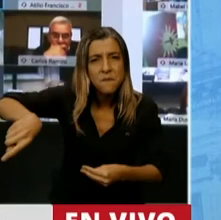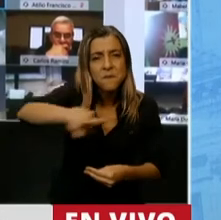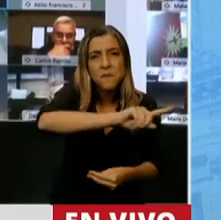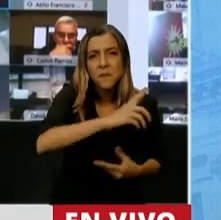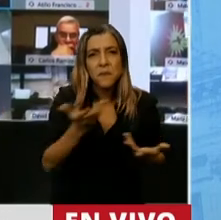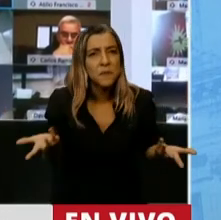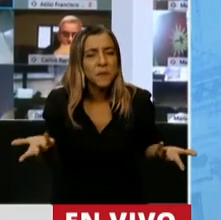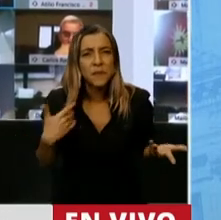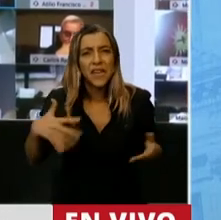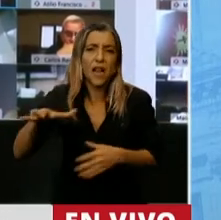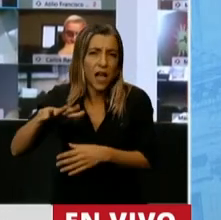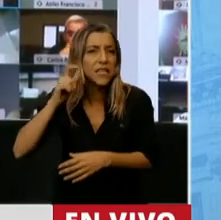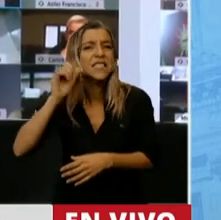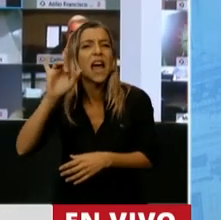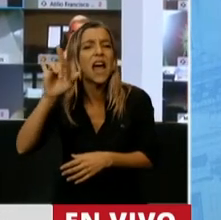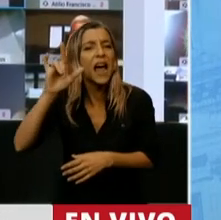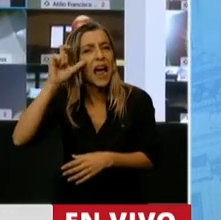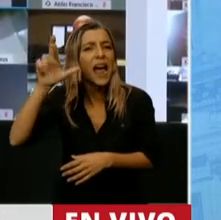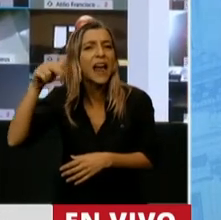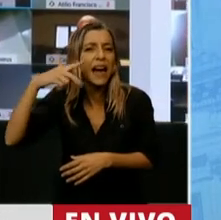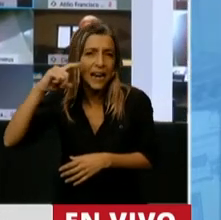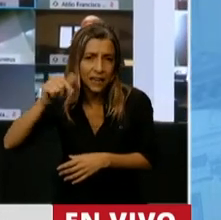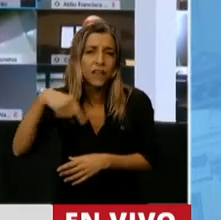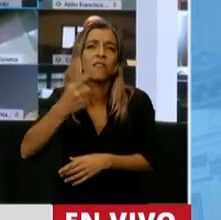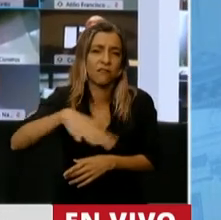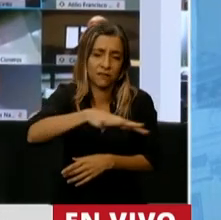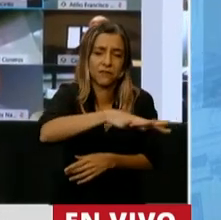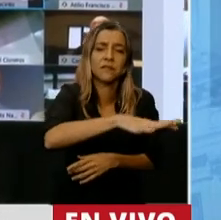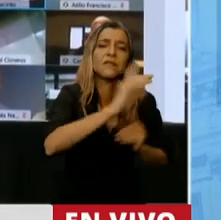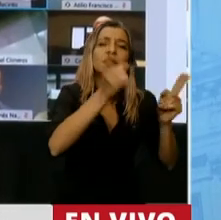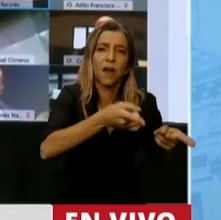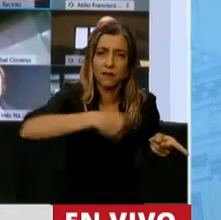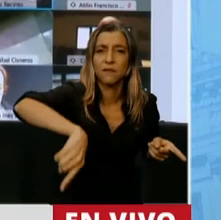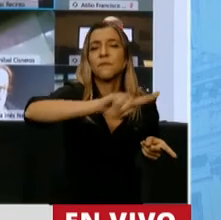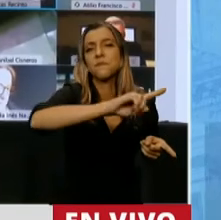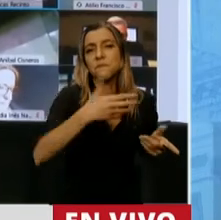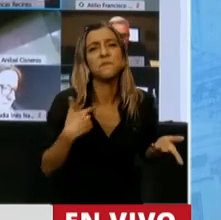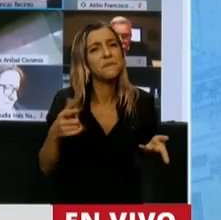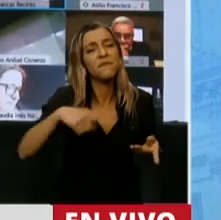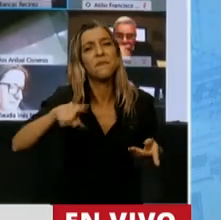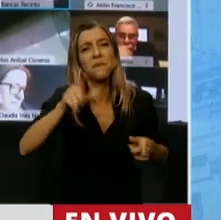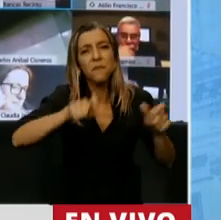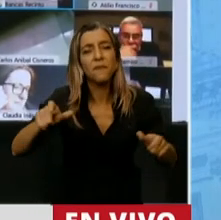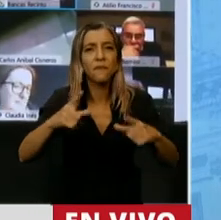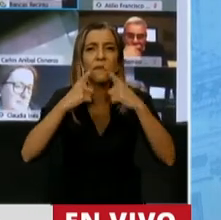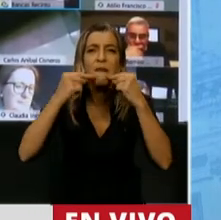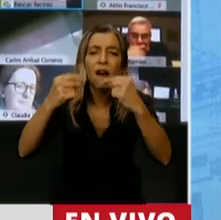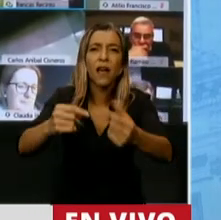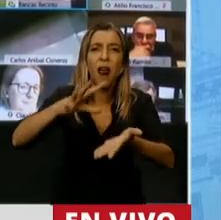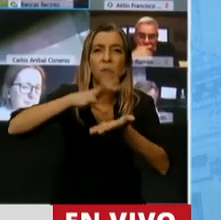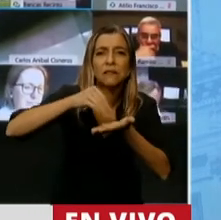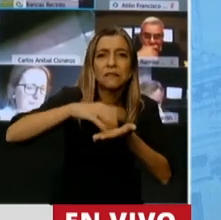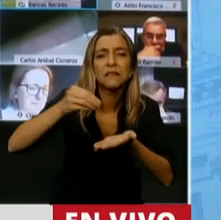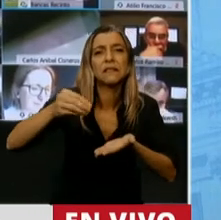en Guernica y en muchos otros lugares están a partir de la acción directa reclamando tierra